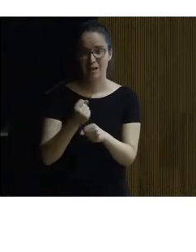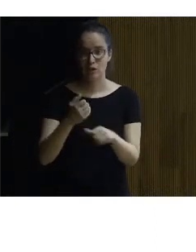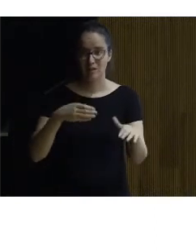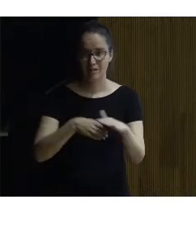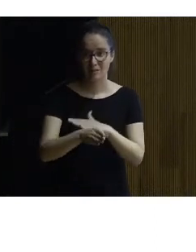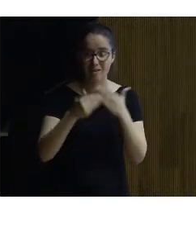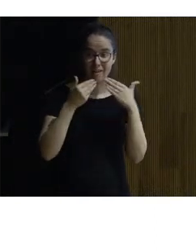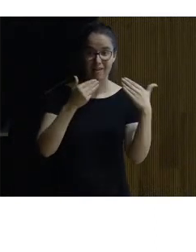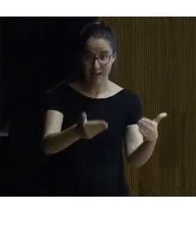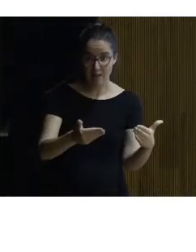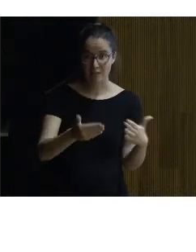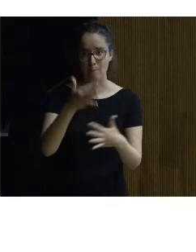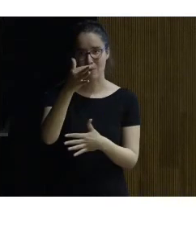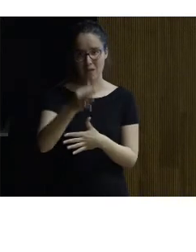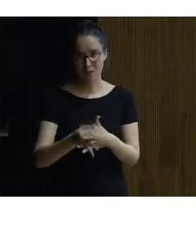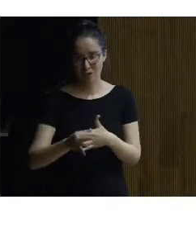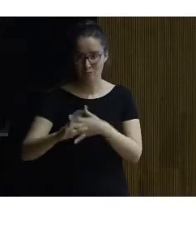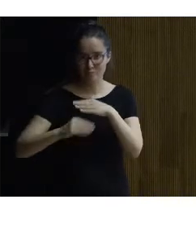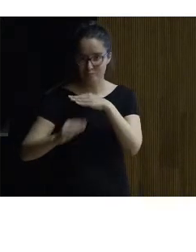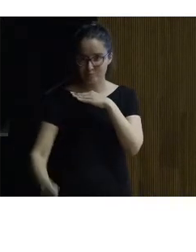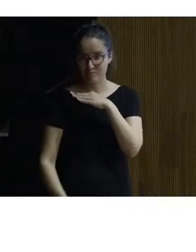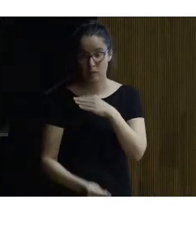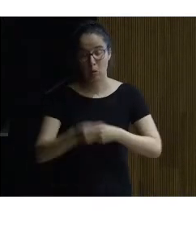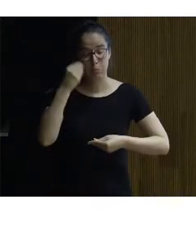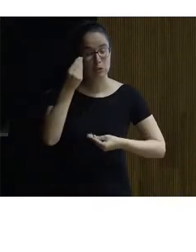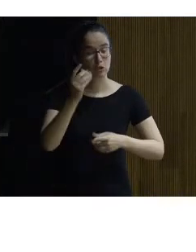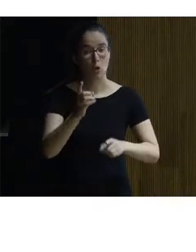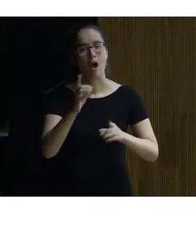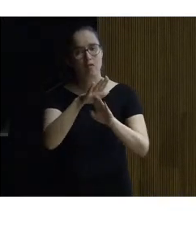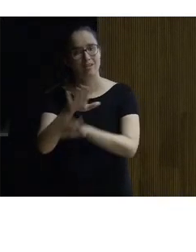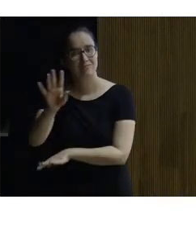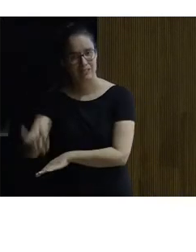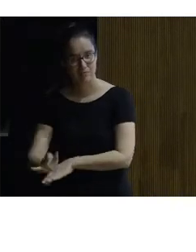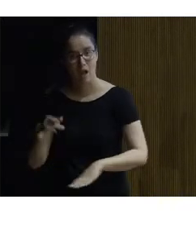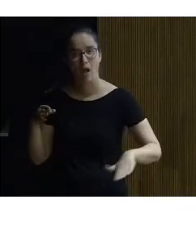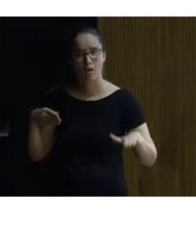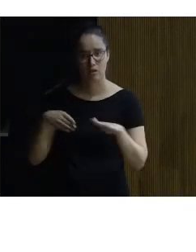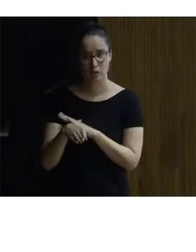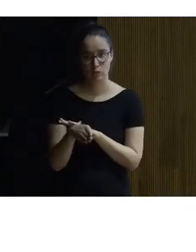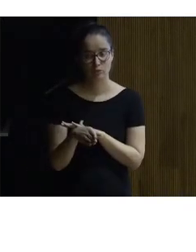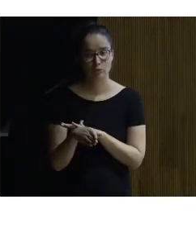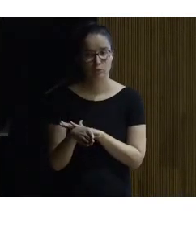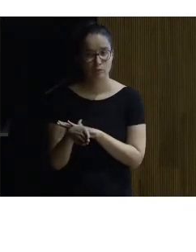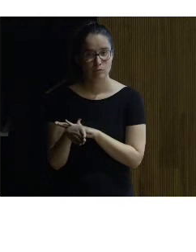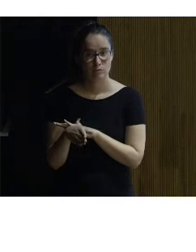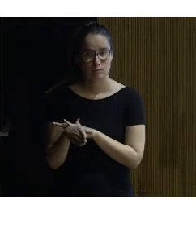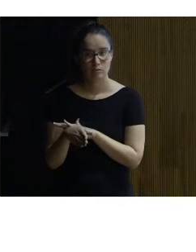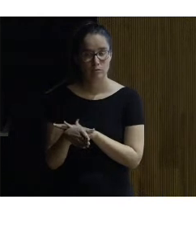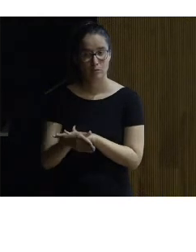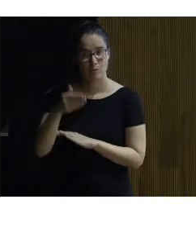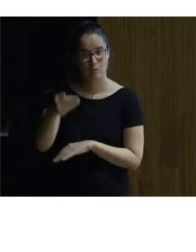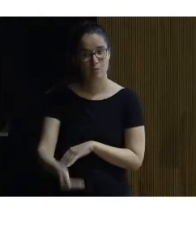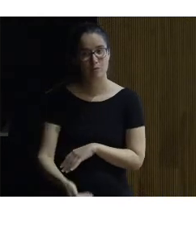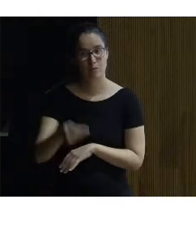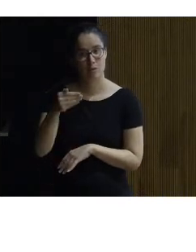llamémosle beneficios colaterales que uno pues no espera el acceso me parece importante porque